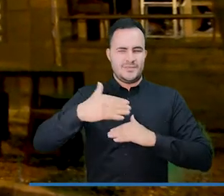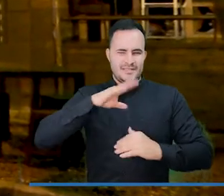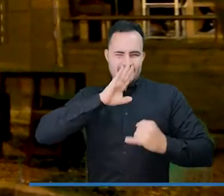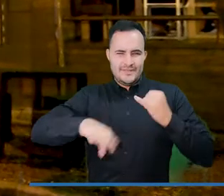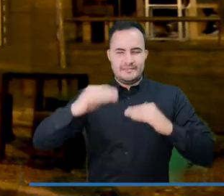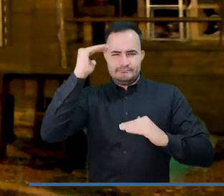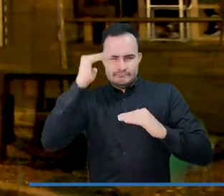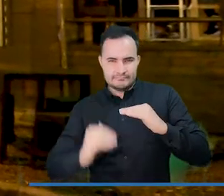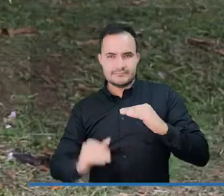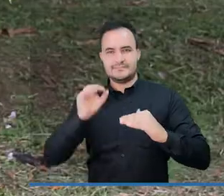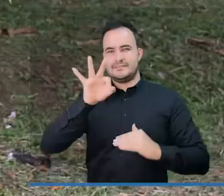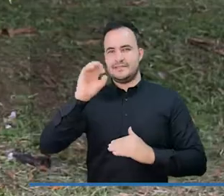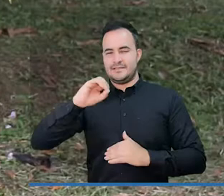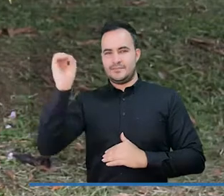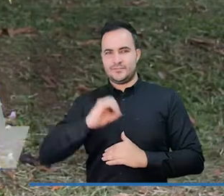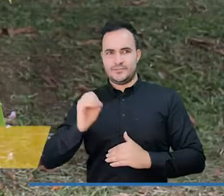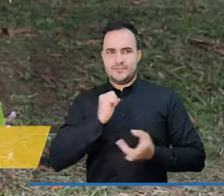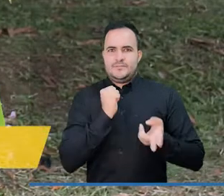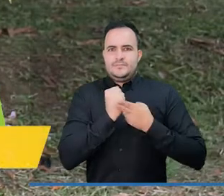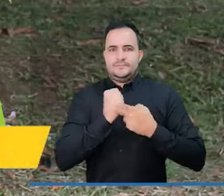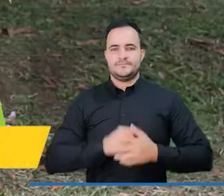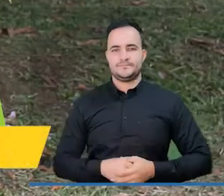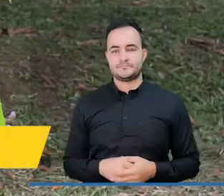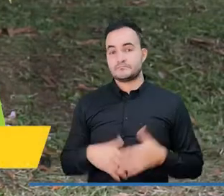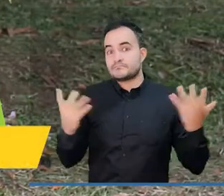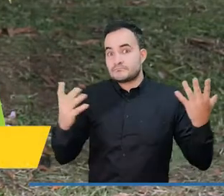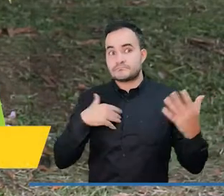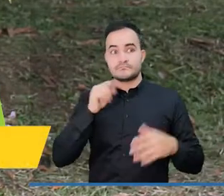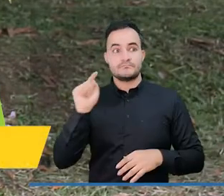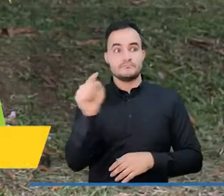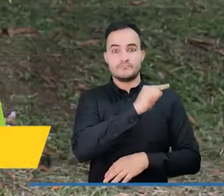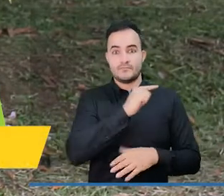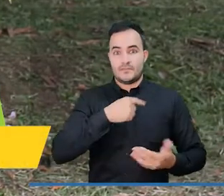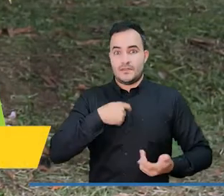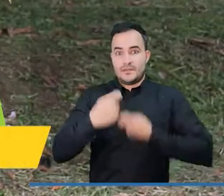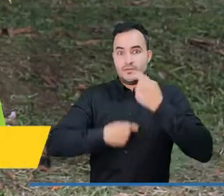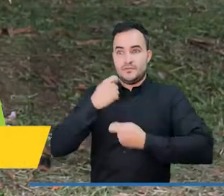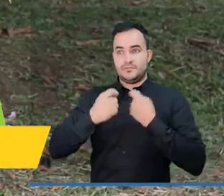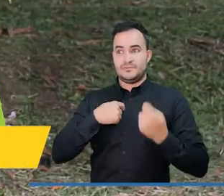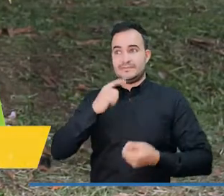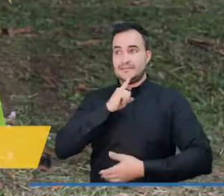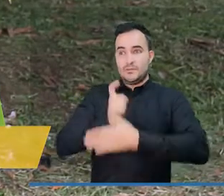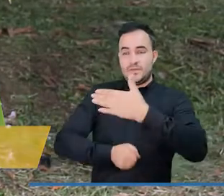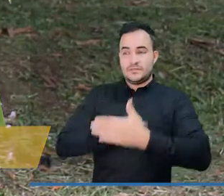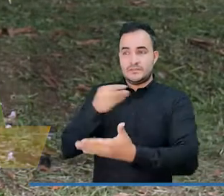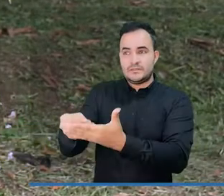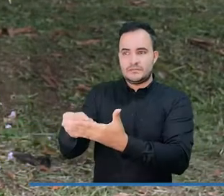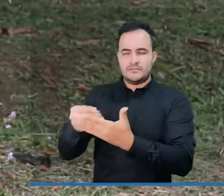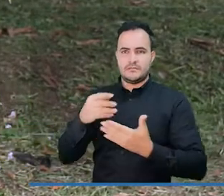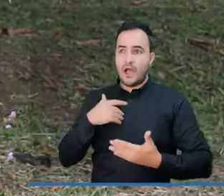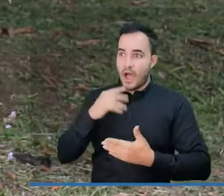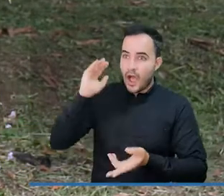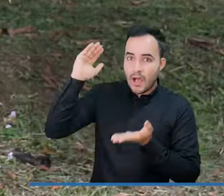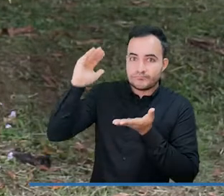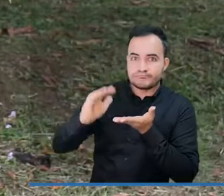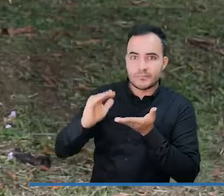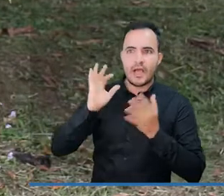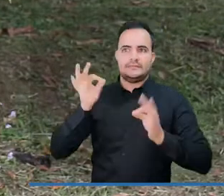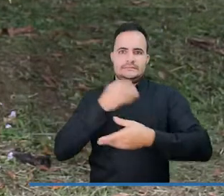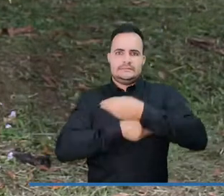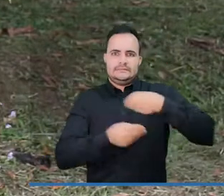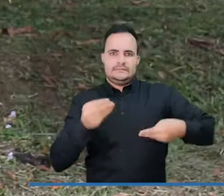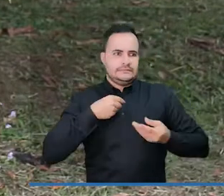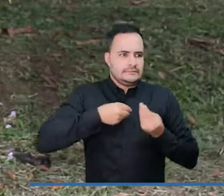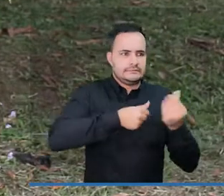30%. Estos ahorros para los comerciantes pueden ser reinvertidos en rotación de inventarios, en